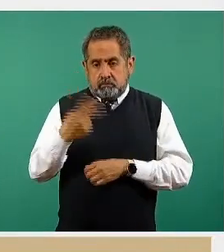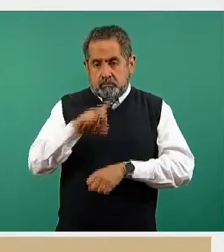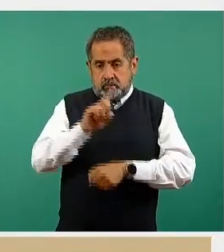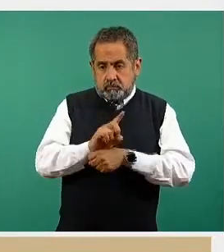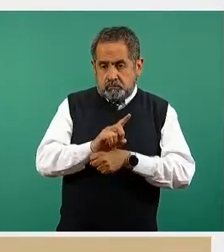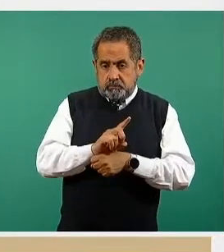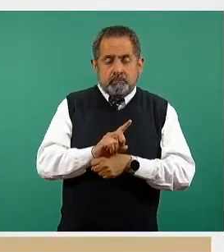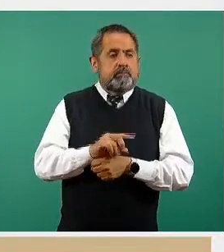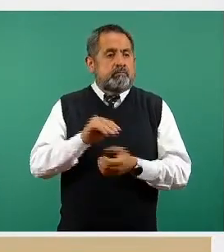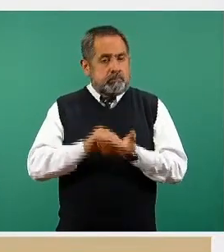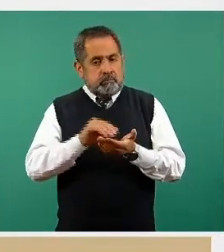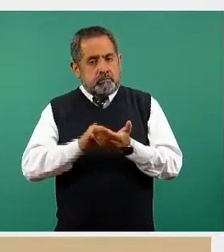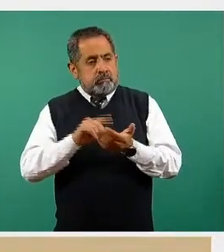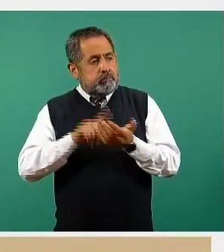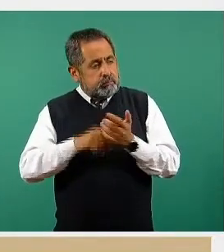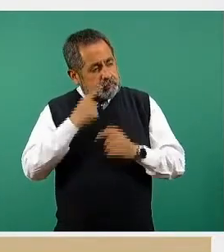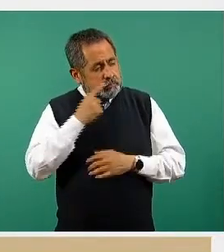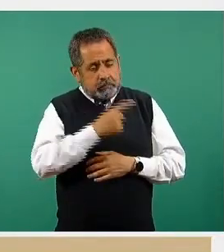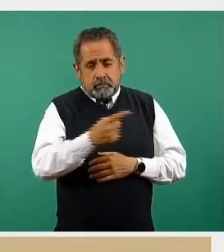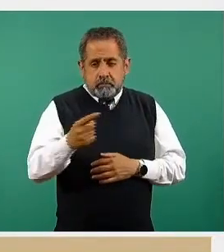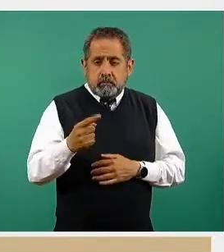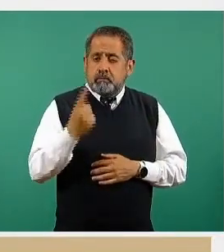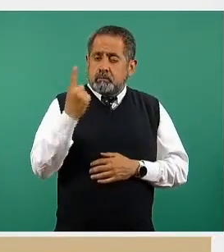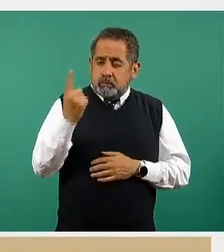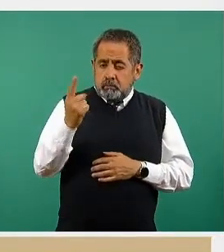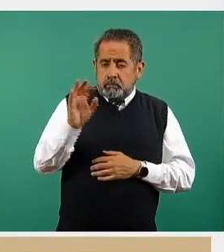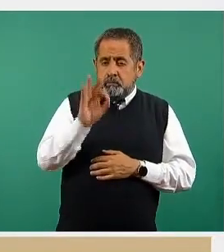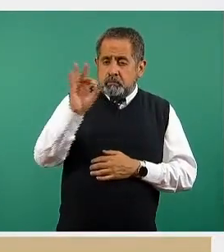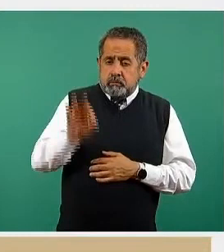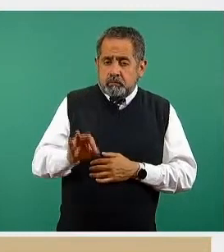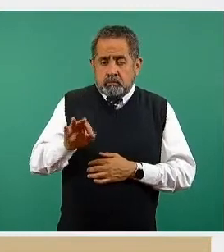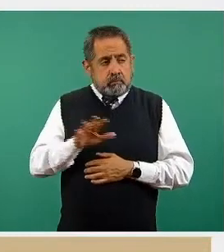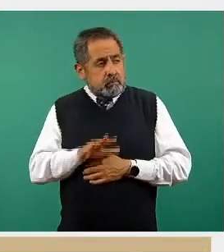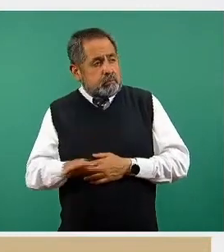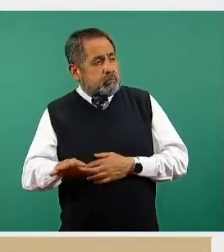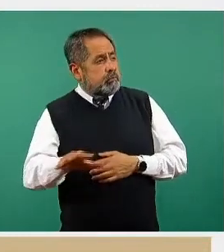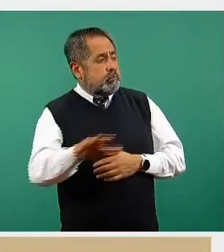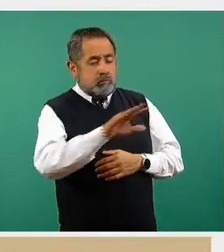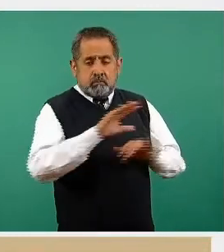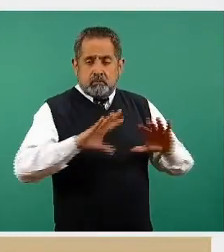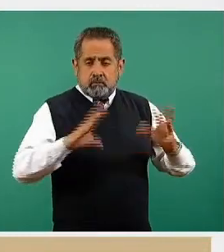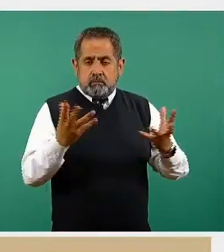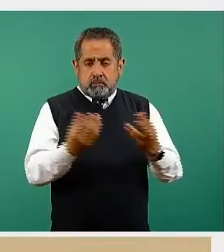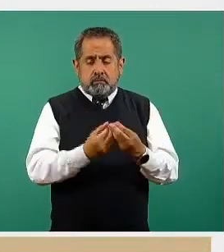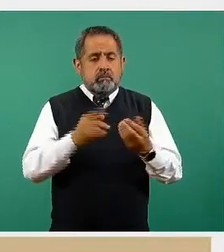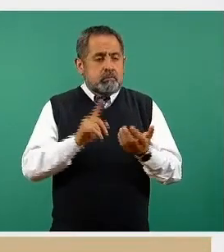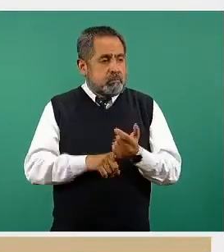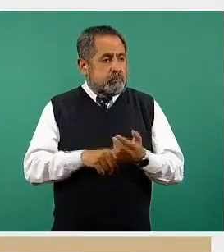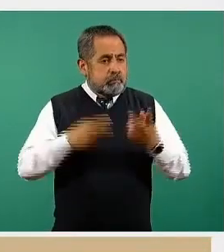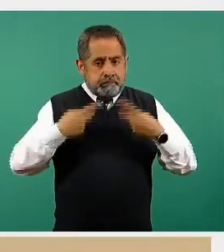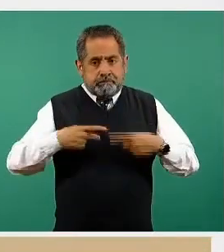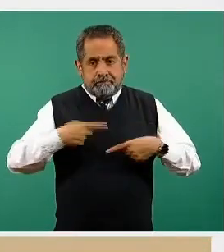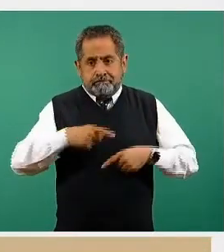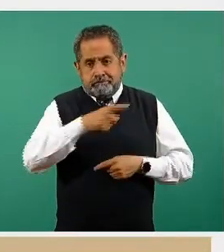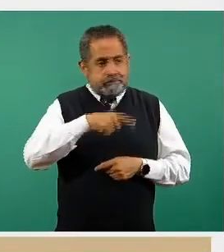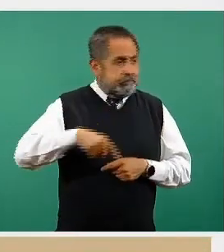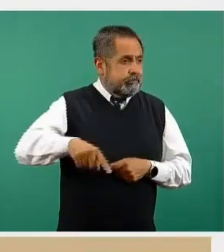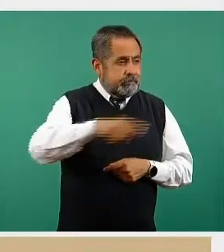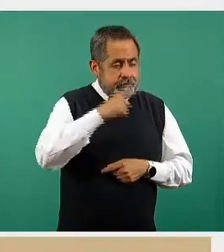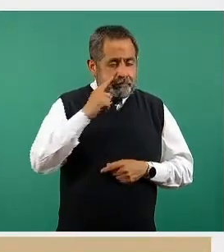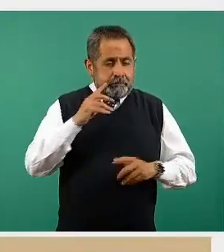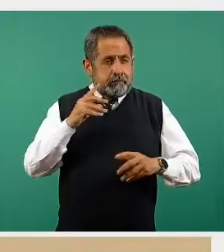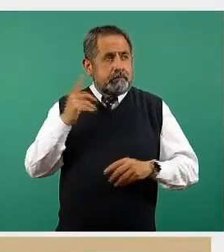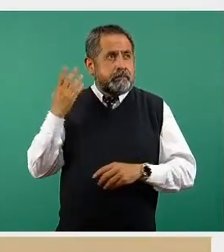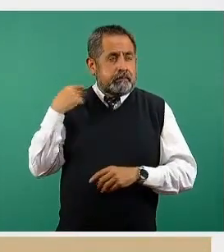continuos, en donde solamente el 1% de toda la carga de enfermedad que hemos